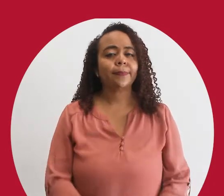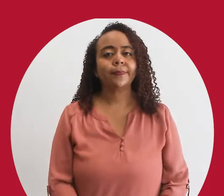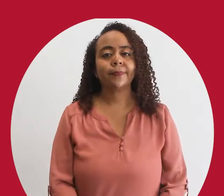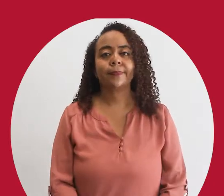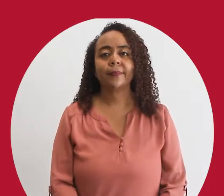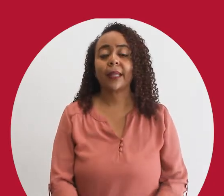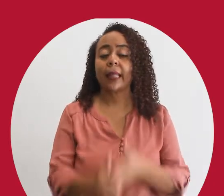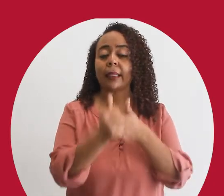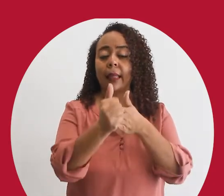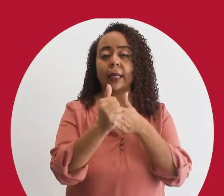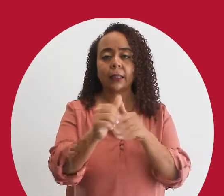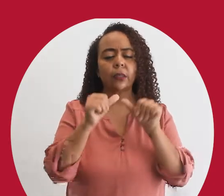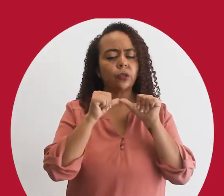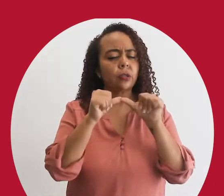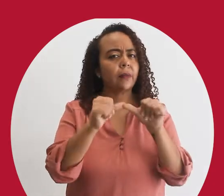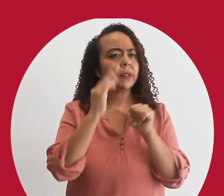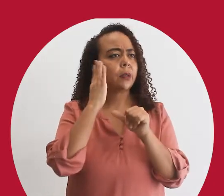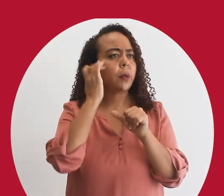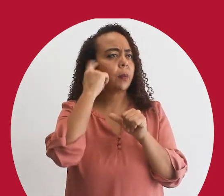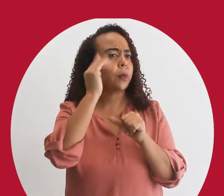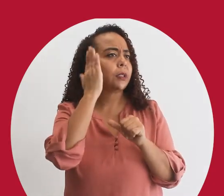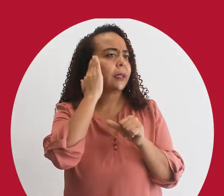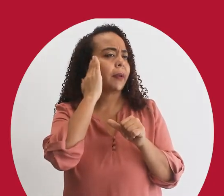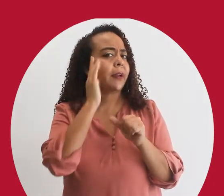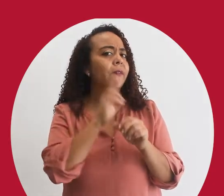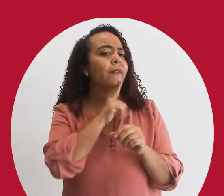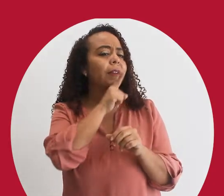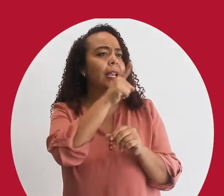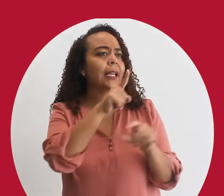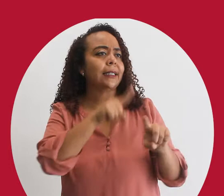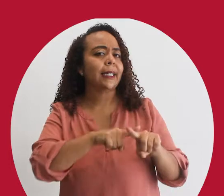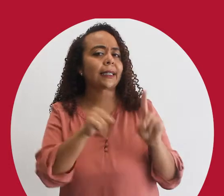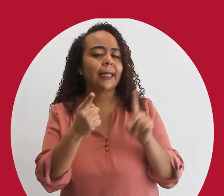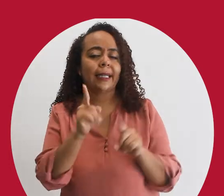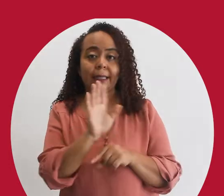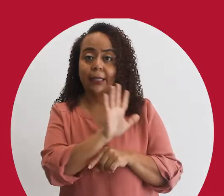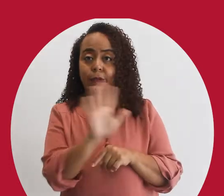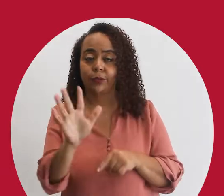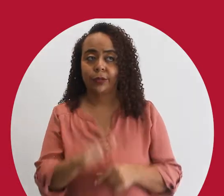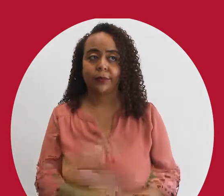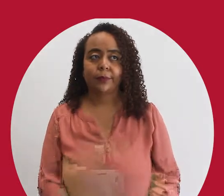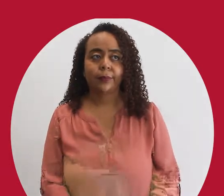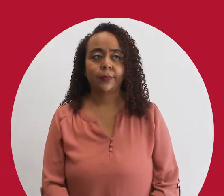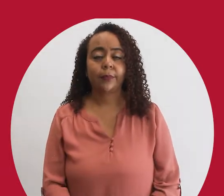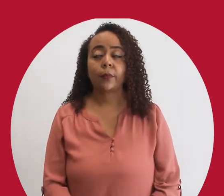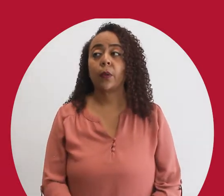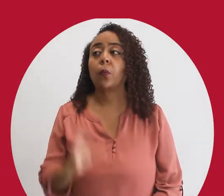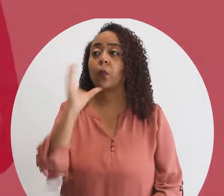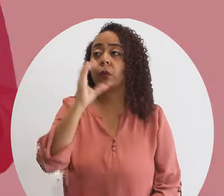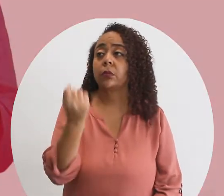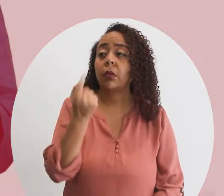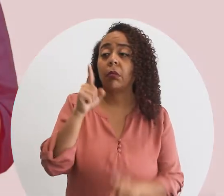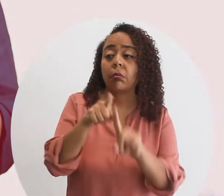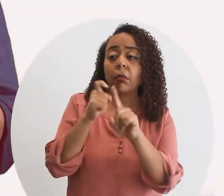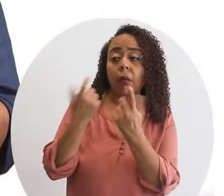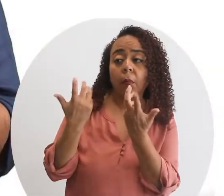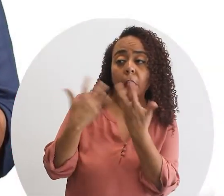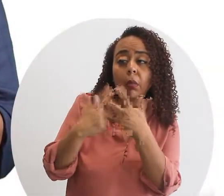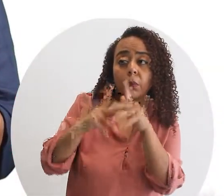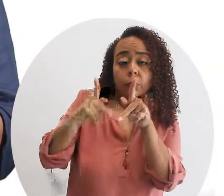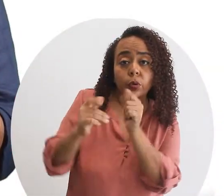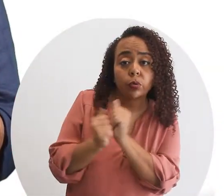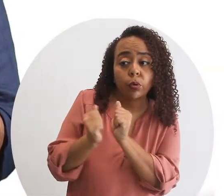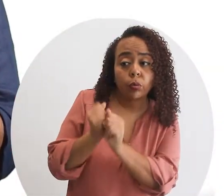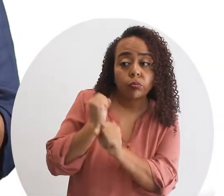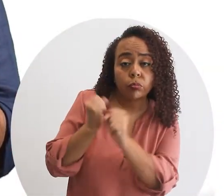una lideresa sostenible se preocupa por conocer las realidades que son distintas a las suyas busca entender desde la empatía las